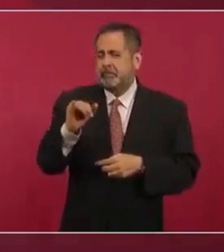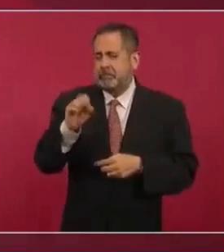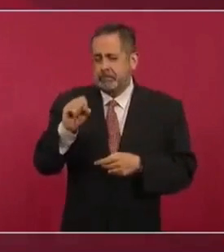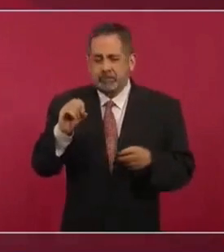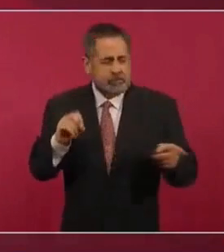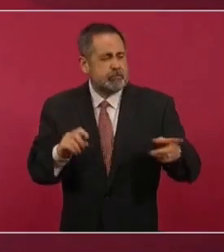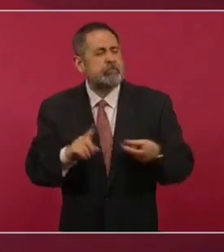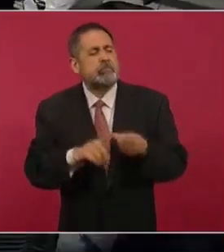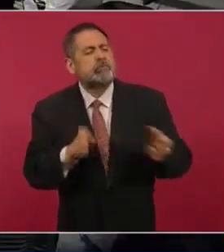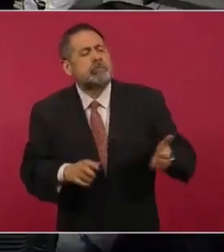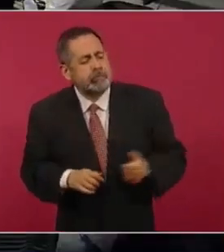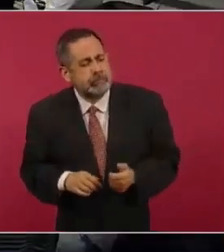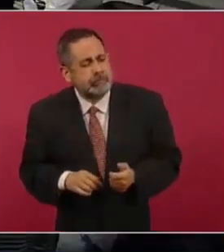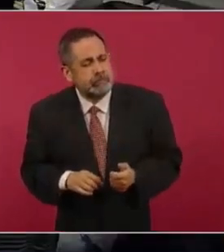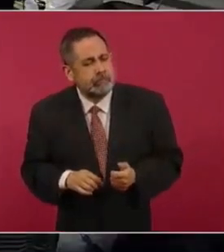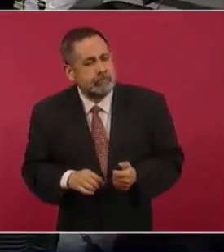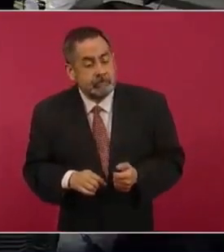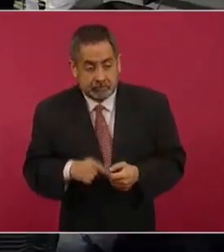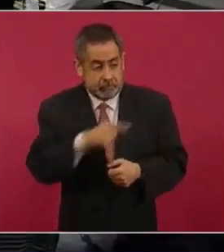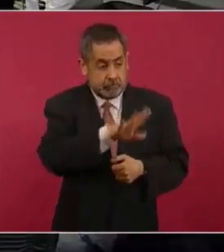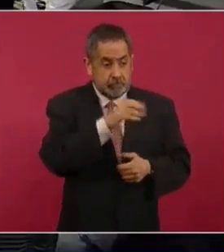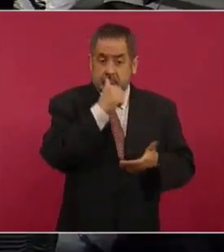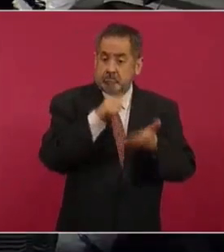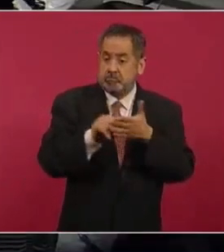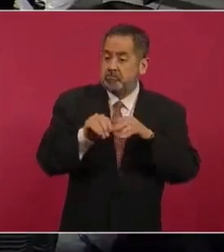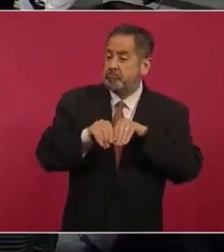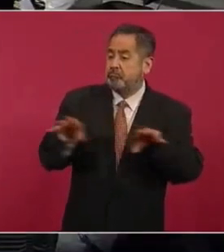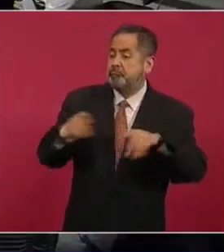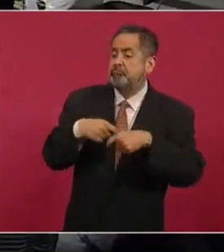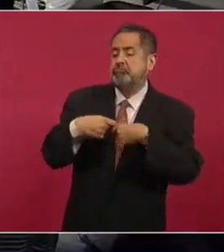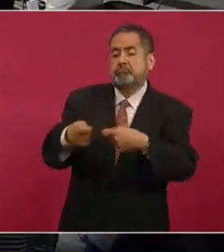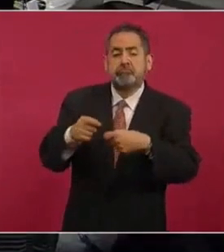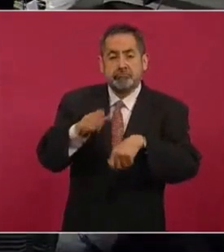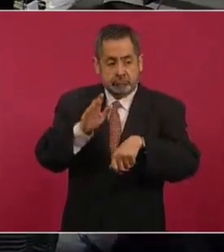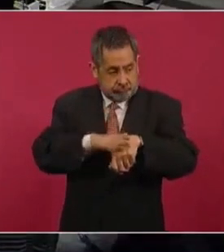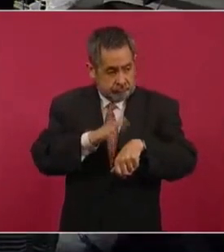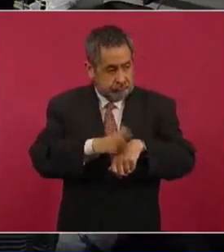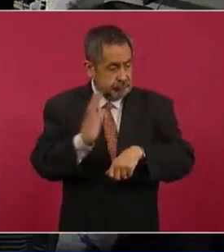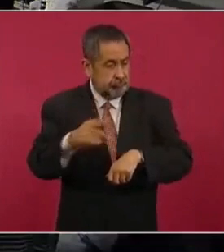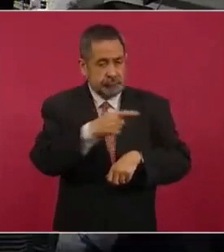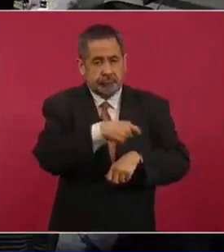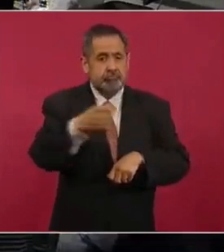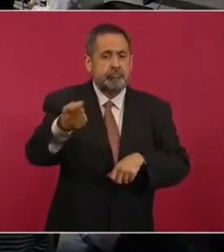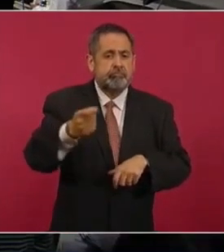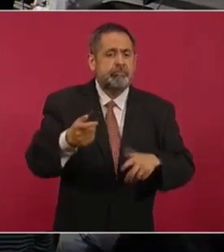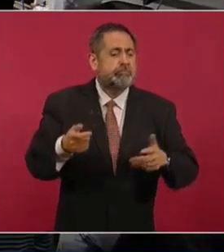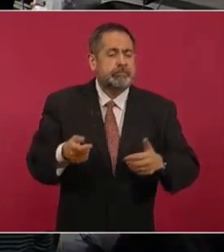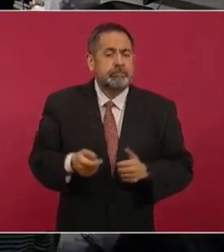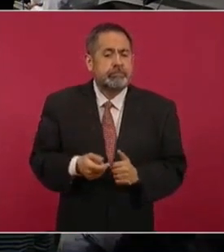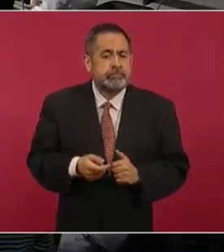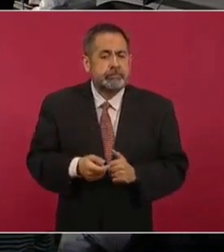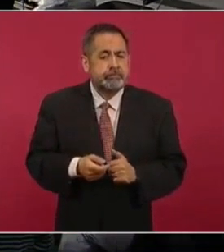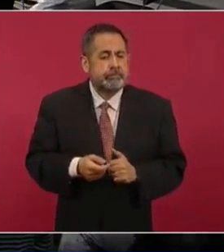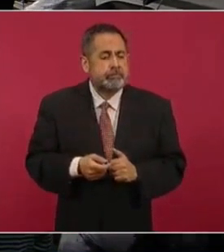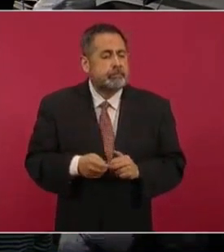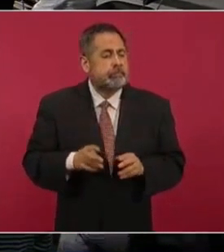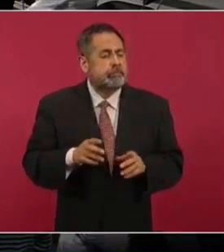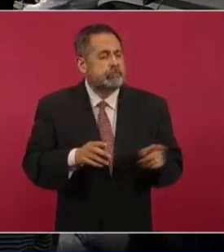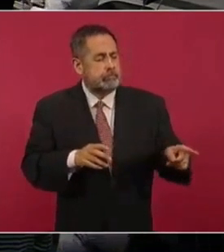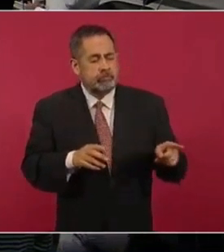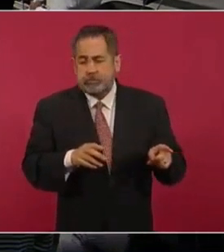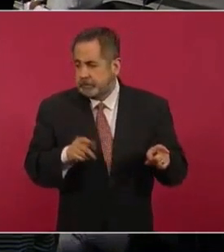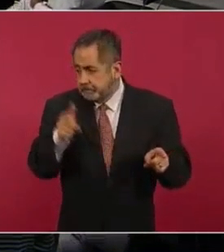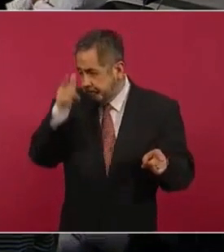si envió alguna nota de las actividades